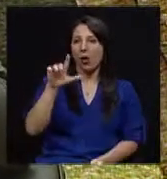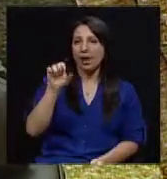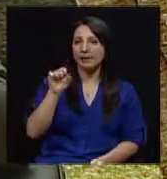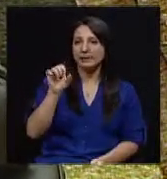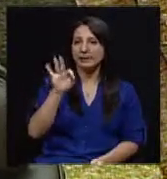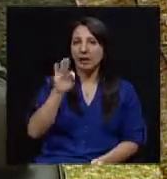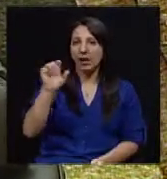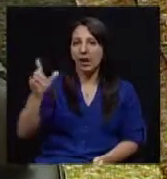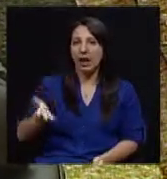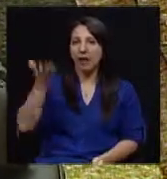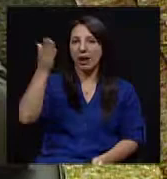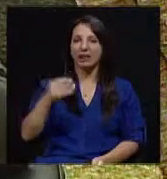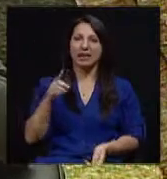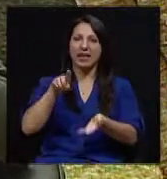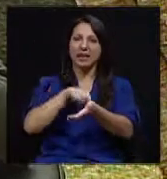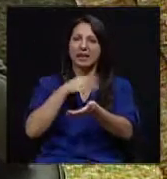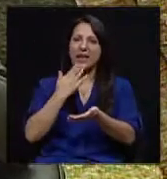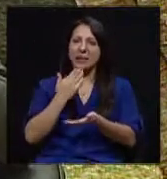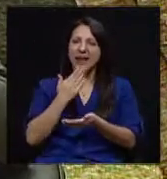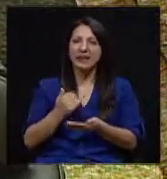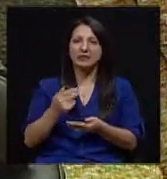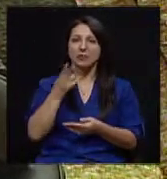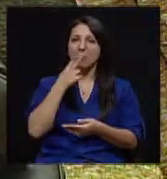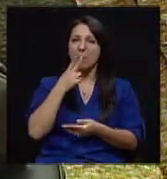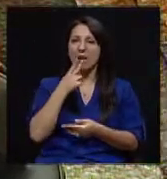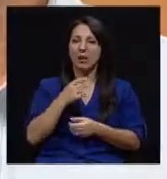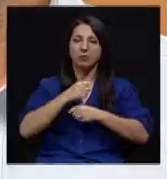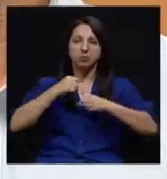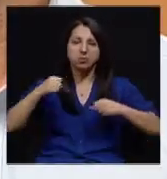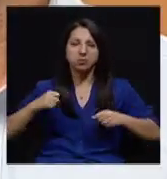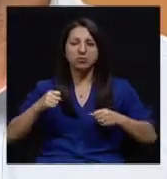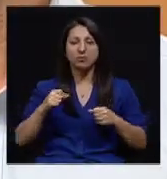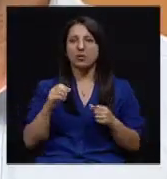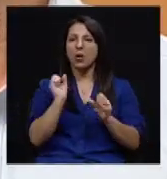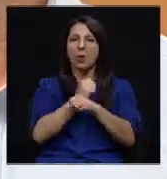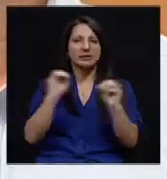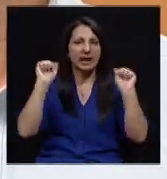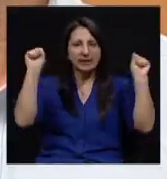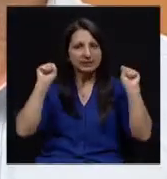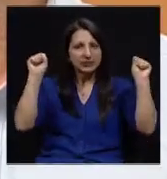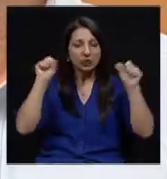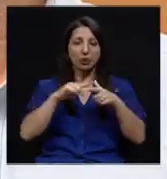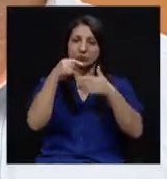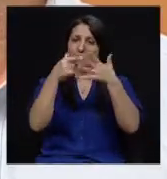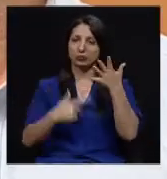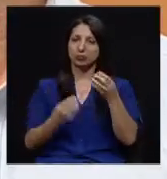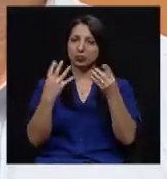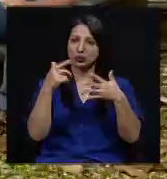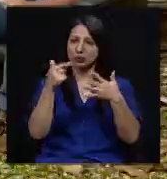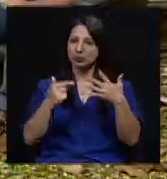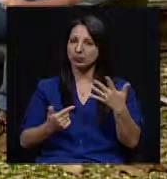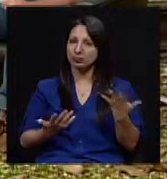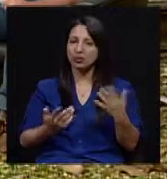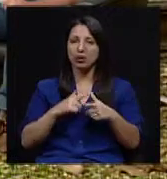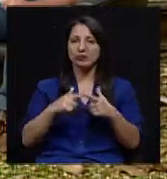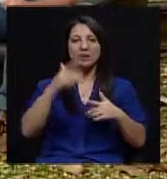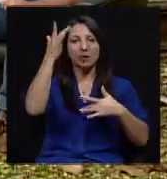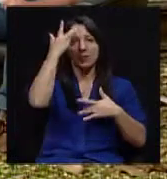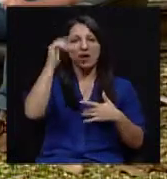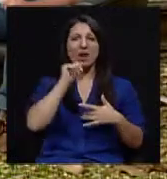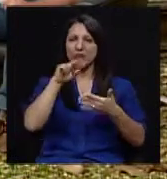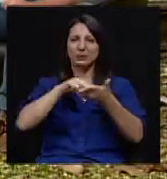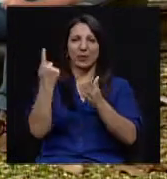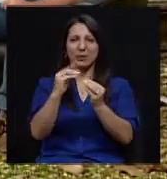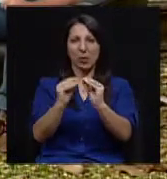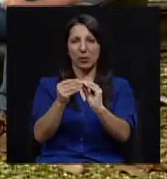elevado y que sea diabético y que fume y que sea sedental y que tenga sobrepeso. Entonces es uno de múltiples factores. Entonces la enfermedad no es